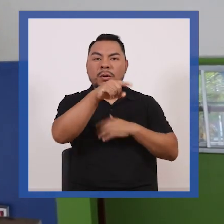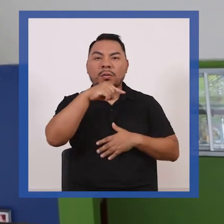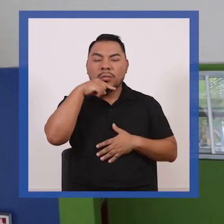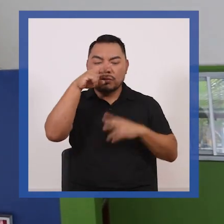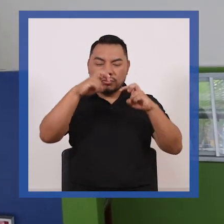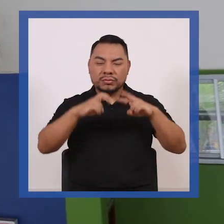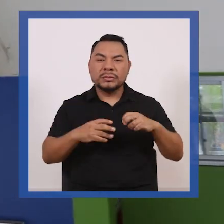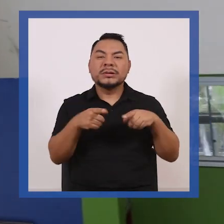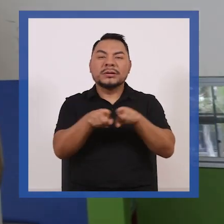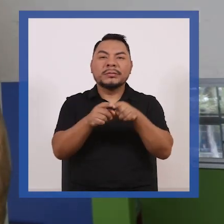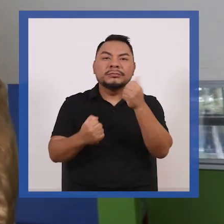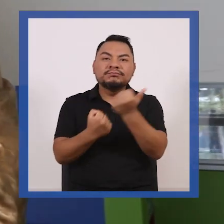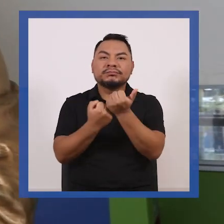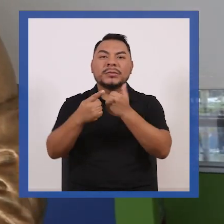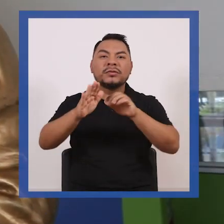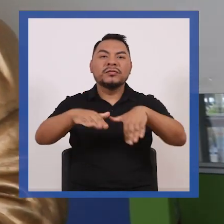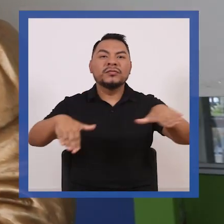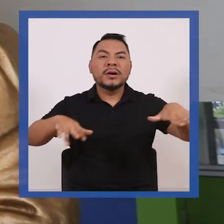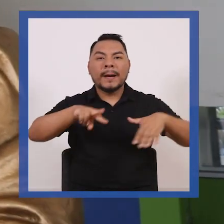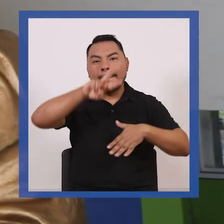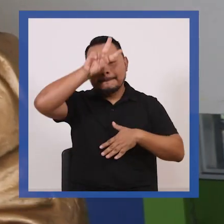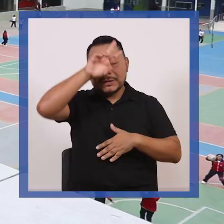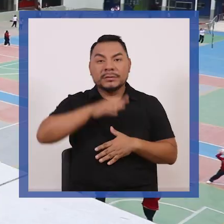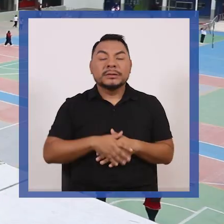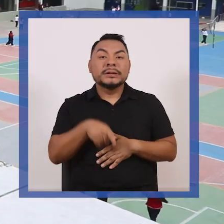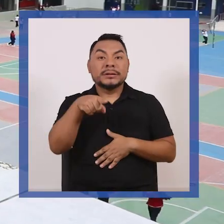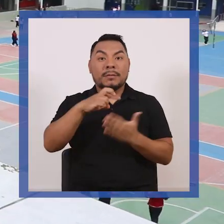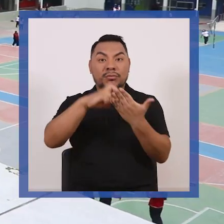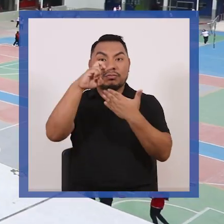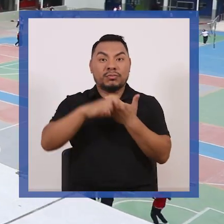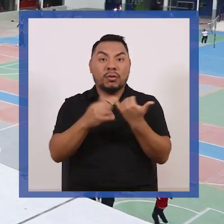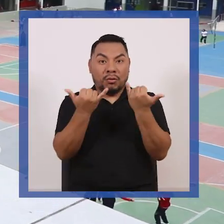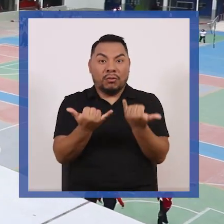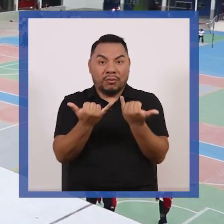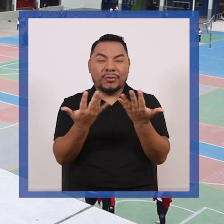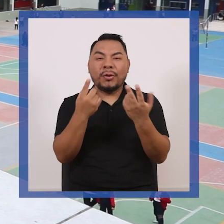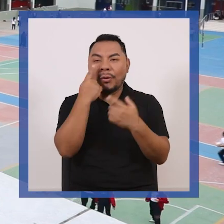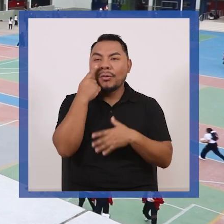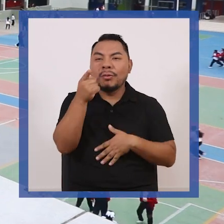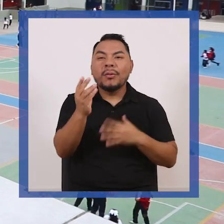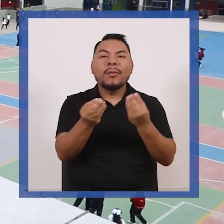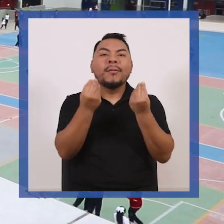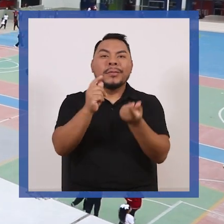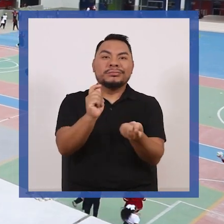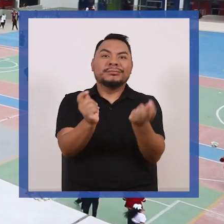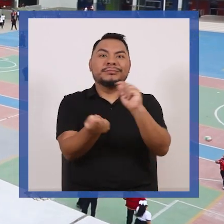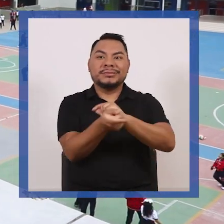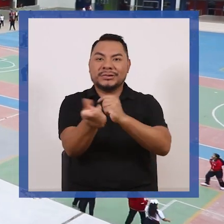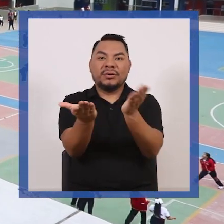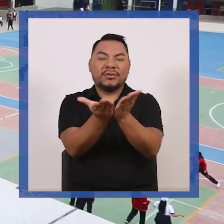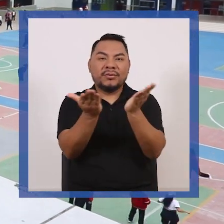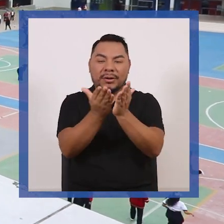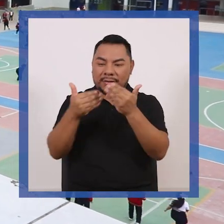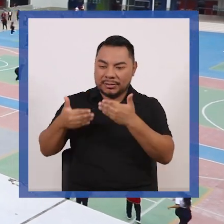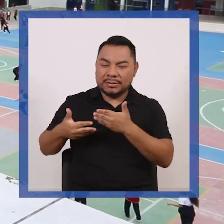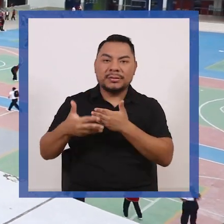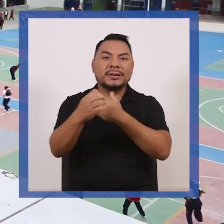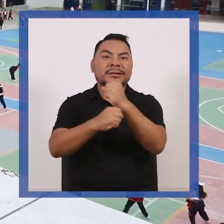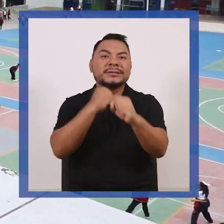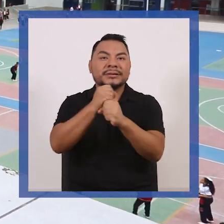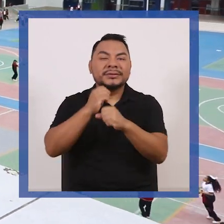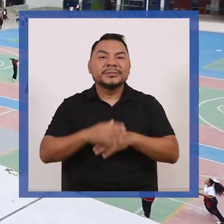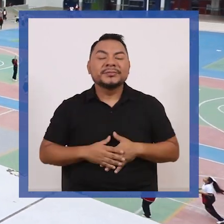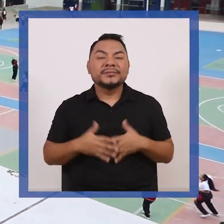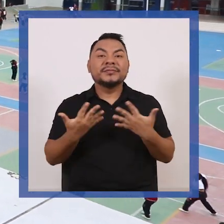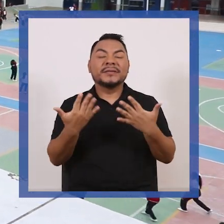filántropa y benefactora de la infancia peruana. En el programa de hoy vamos a conocer cómo se ha transformado este colegio a lo largo